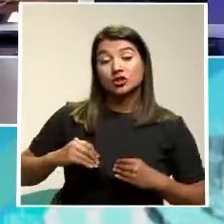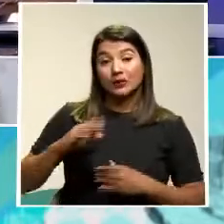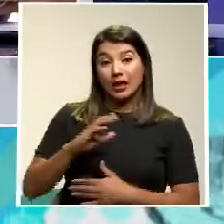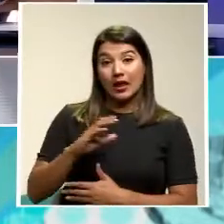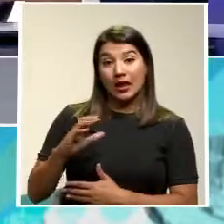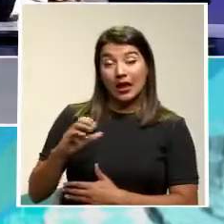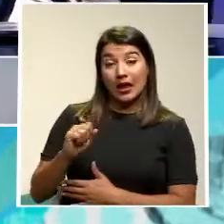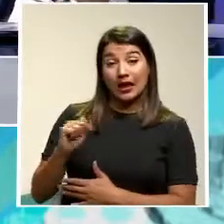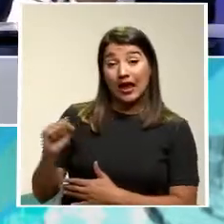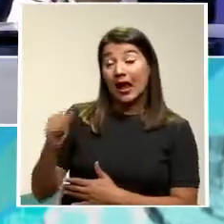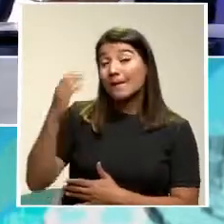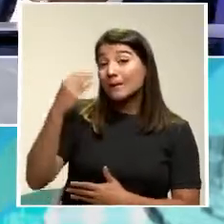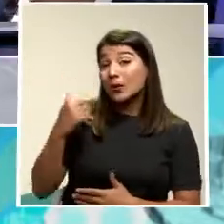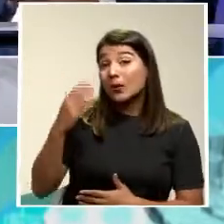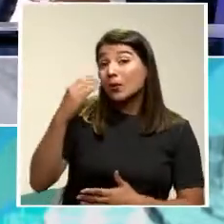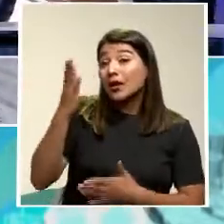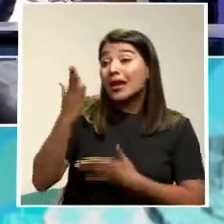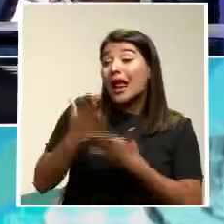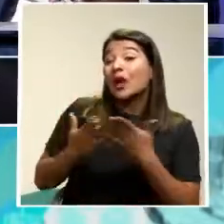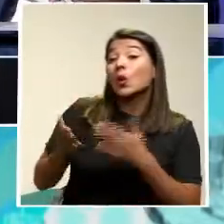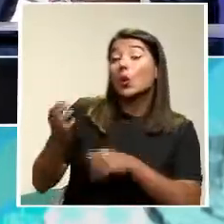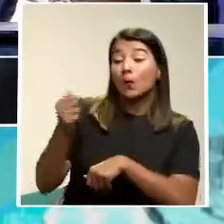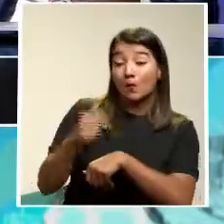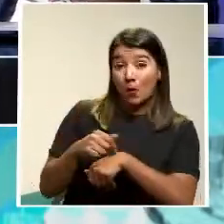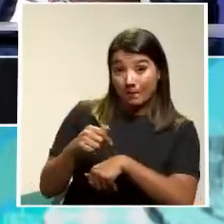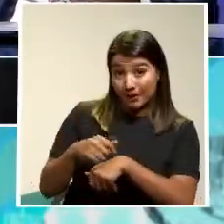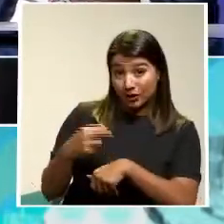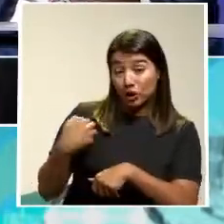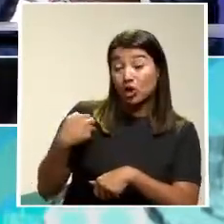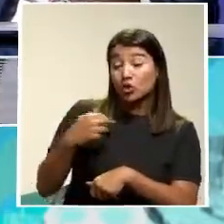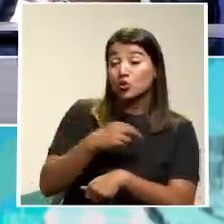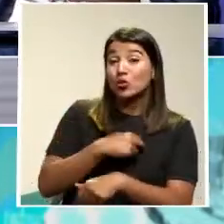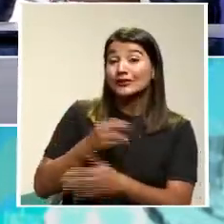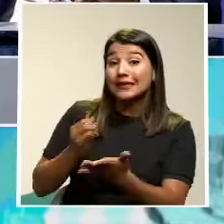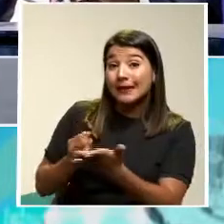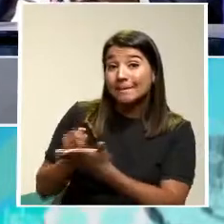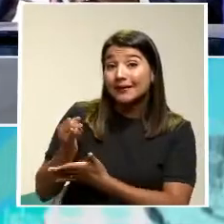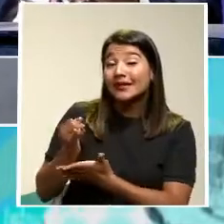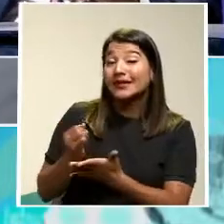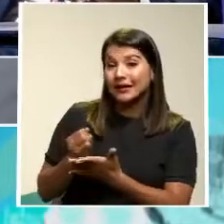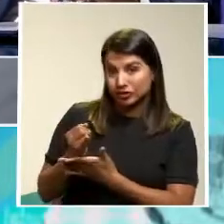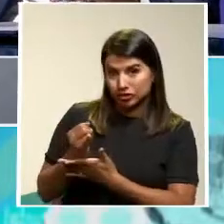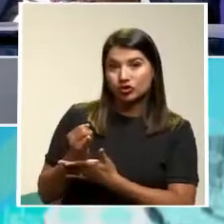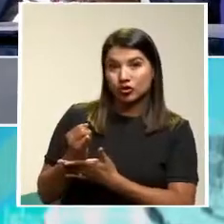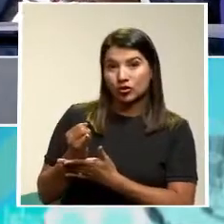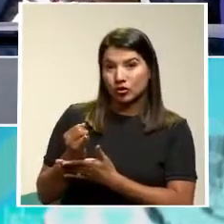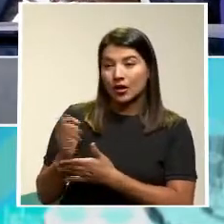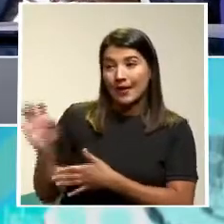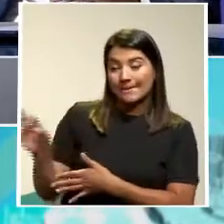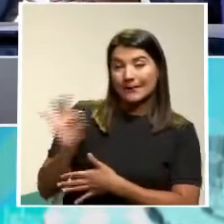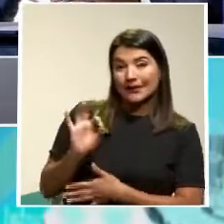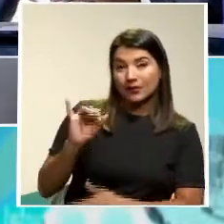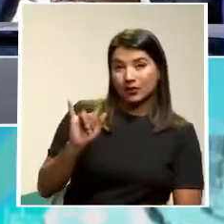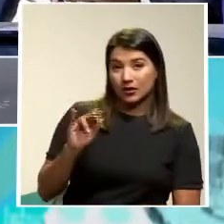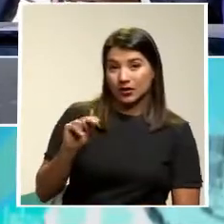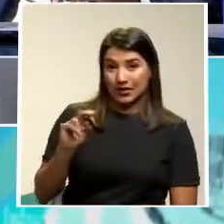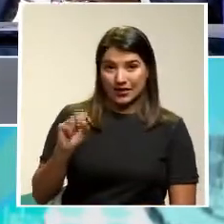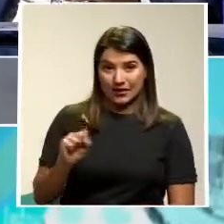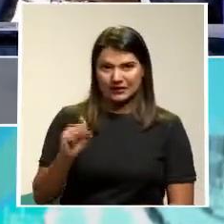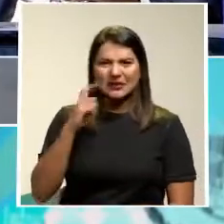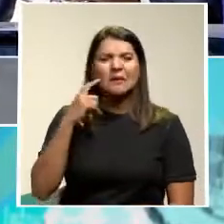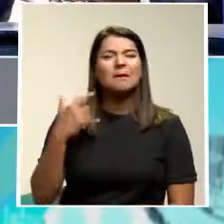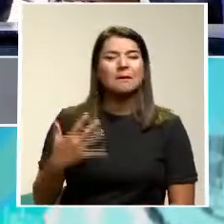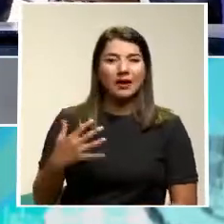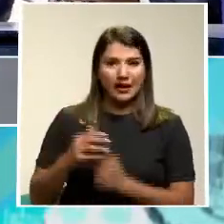momento También Este bagaje Que estamos haciendo Con los cuerpos inspectivos Hemos traído Al Instituto Nacional De Seguros Para que la